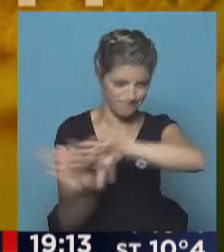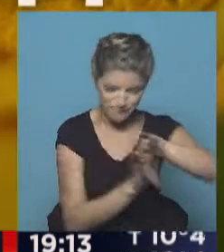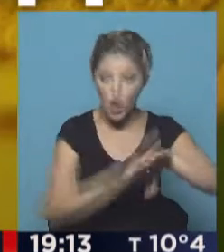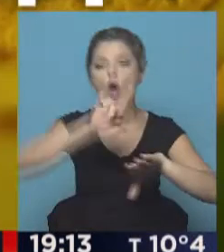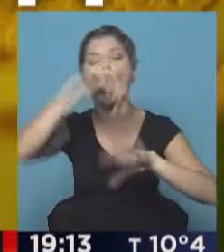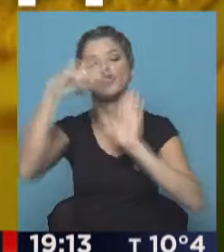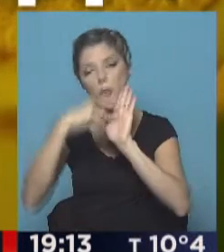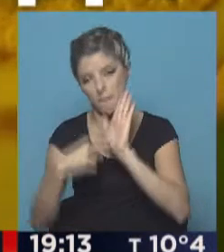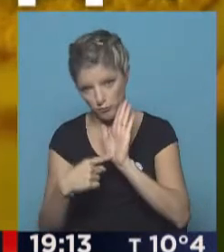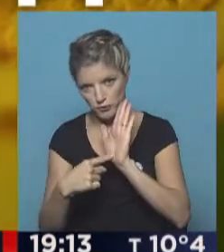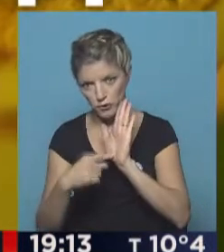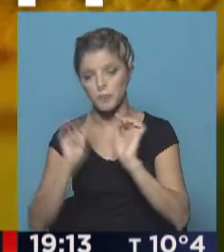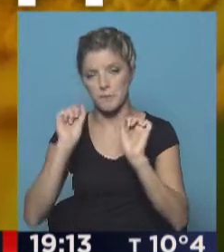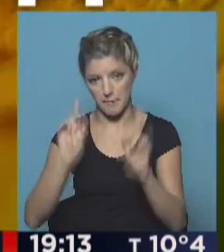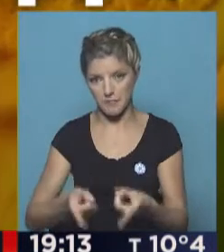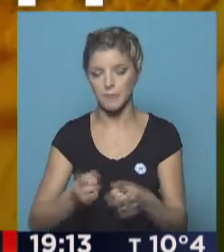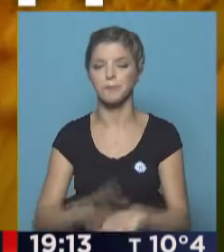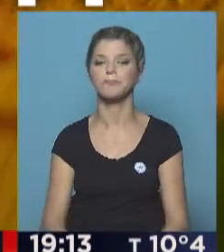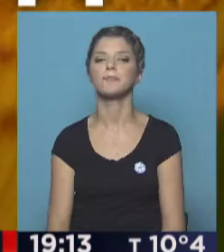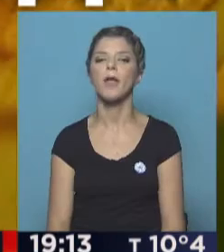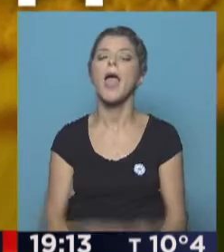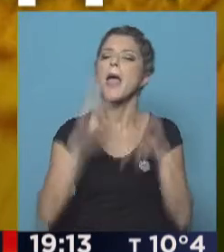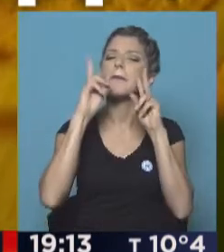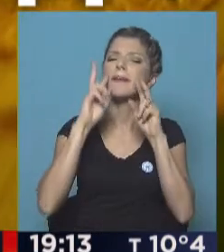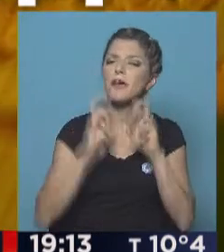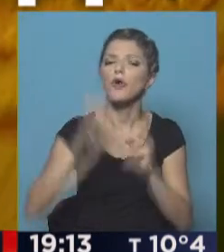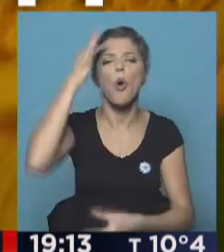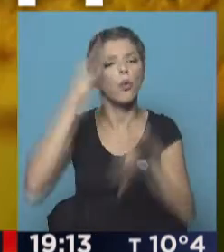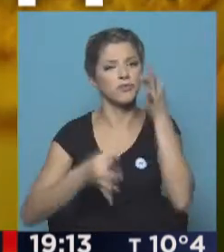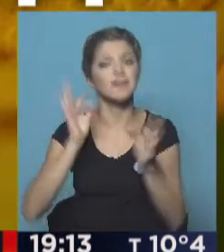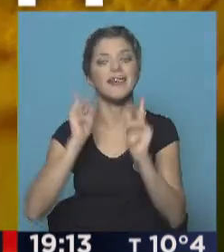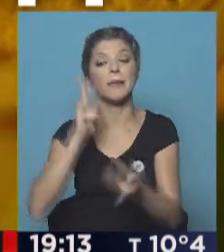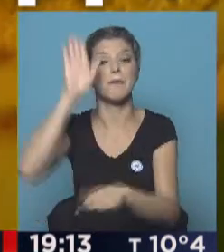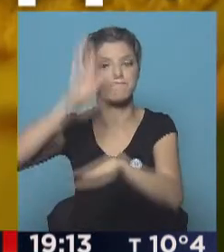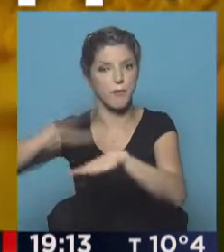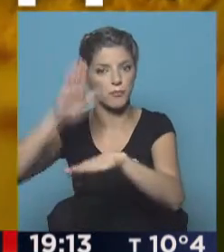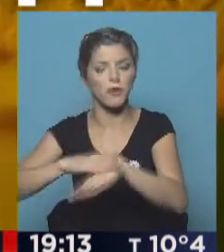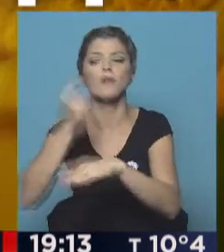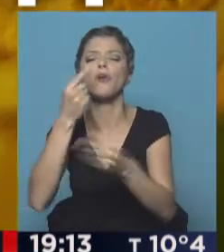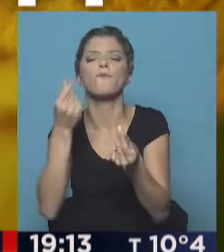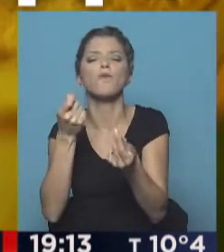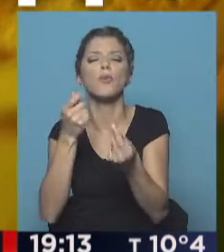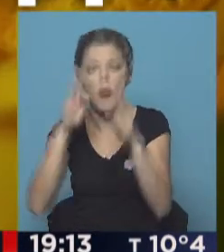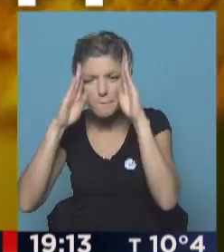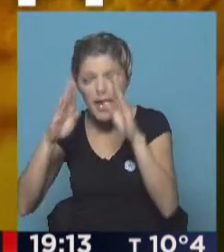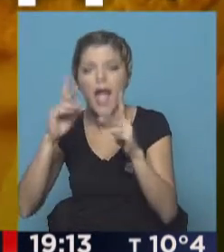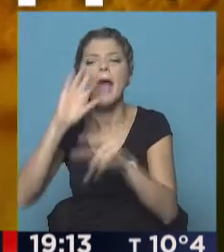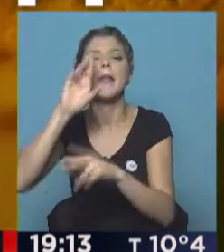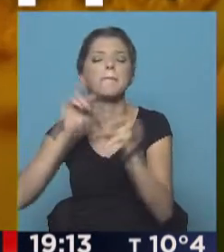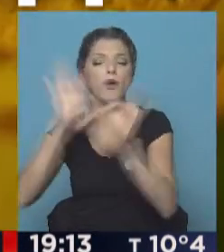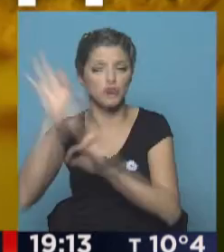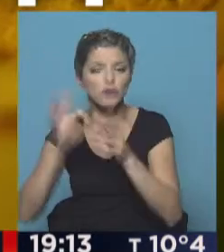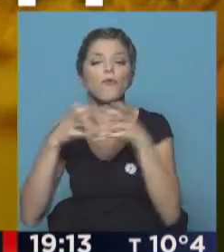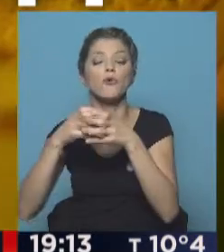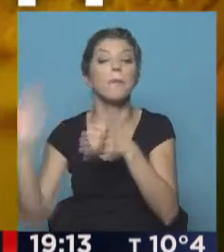cuestiones que pasaron a lo largo de este último año. Investigación judicial e imputación por el manejo del dinero del fútbol para todos. También esta es una